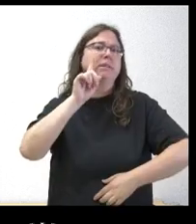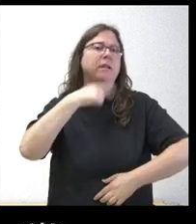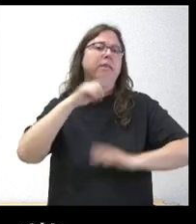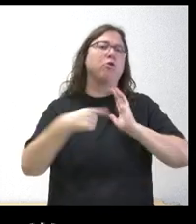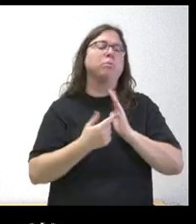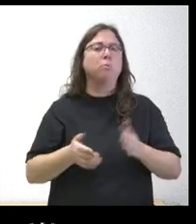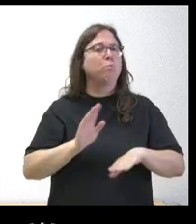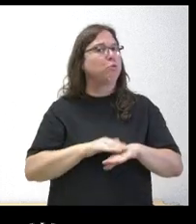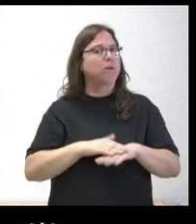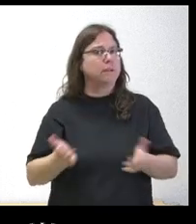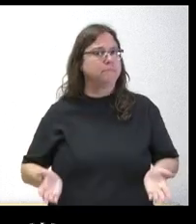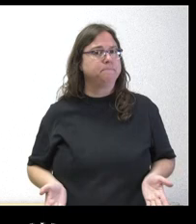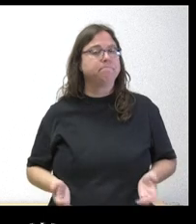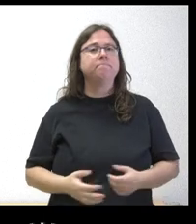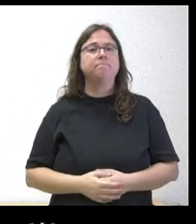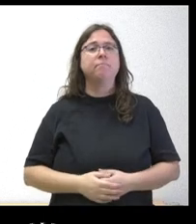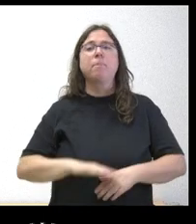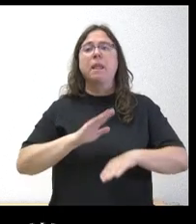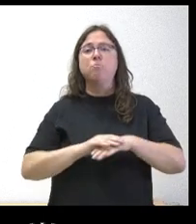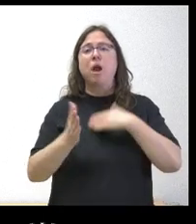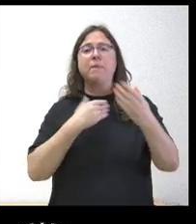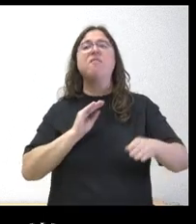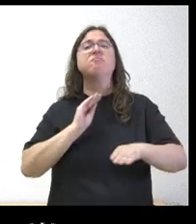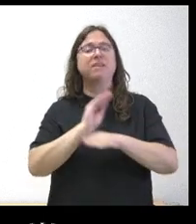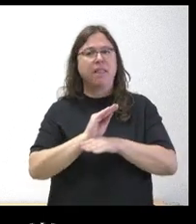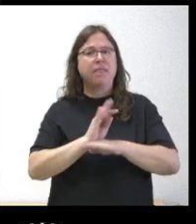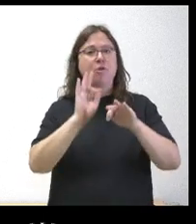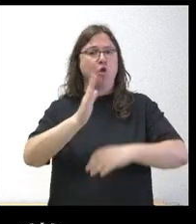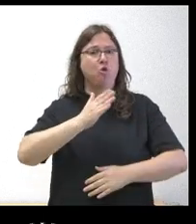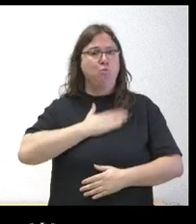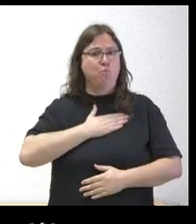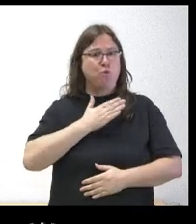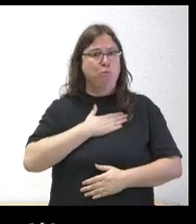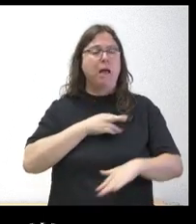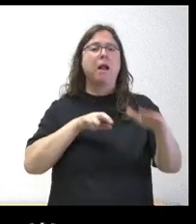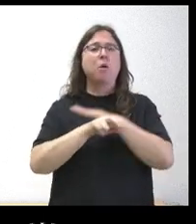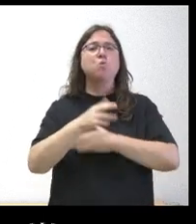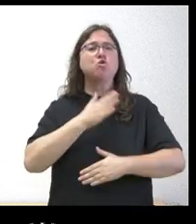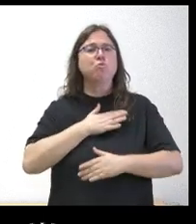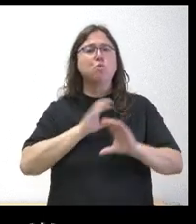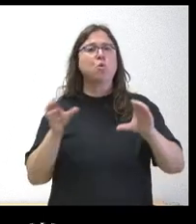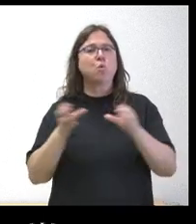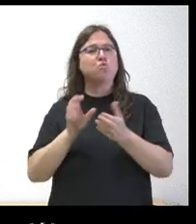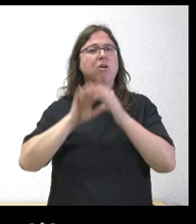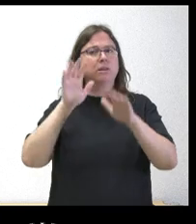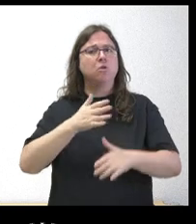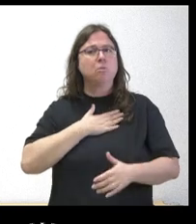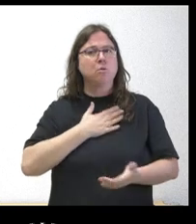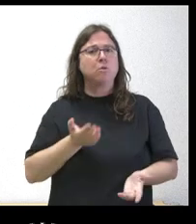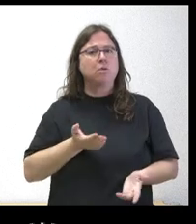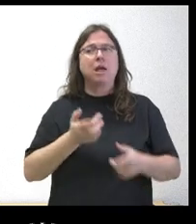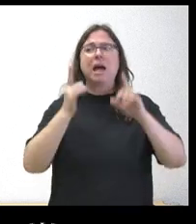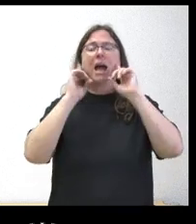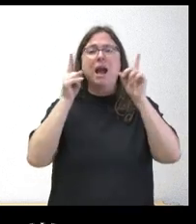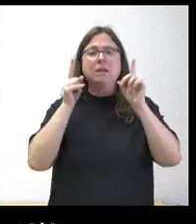claridad por qué se habla de una financiación propia de recursos propios por parte de la Junta de Castilla y León en este caso de la